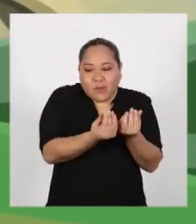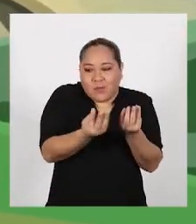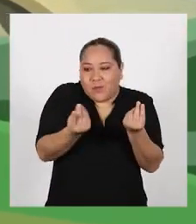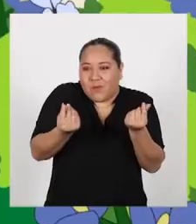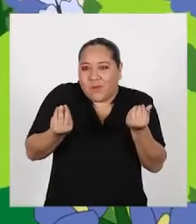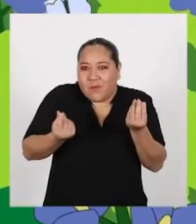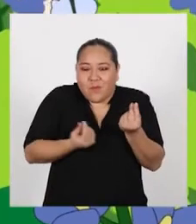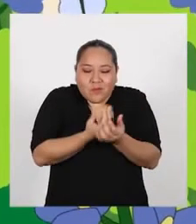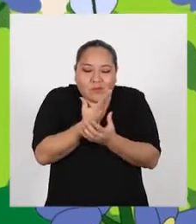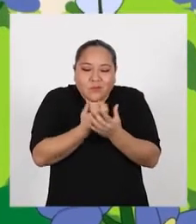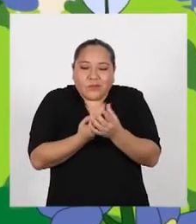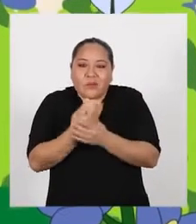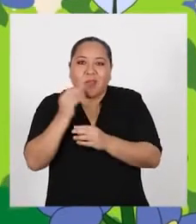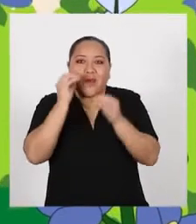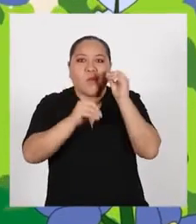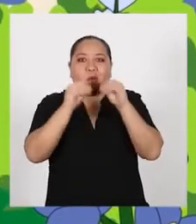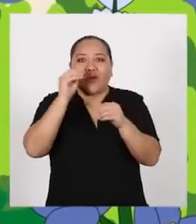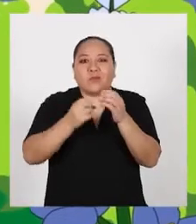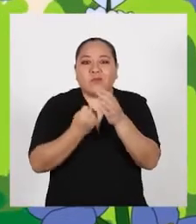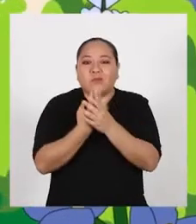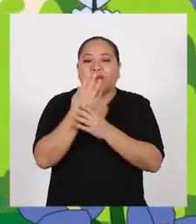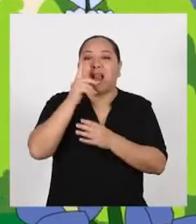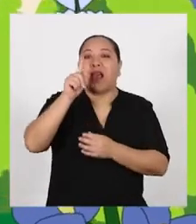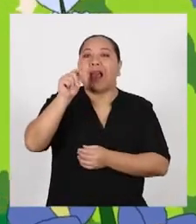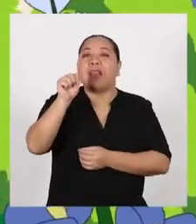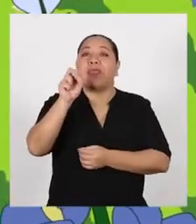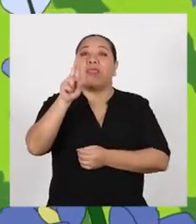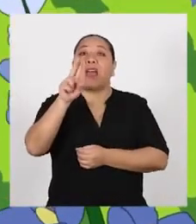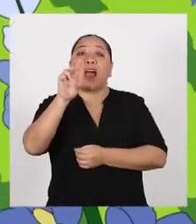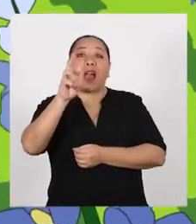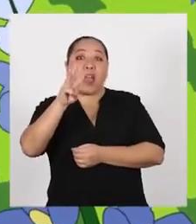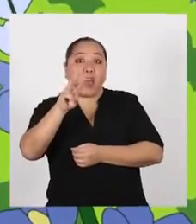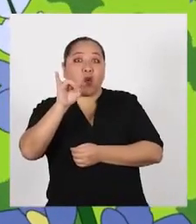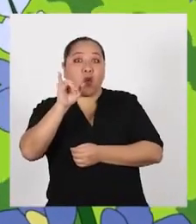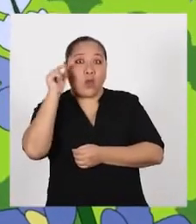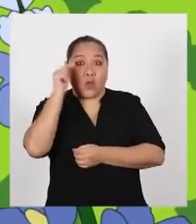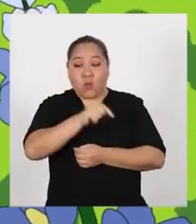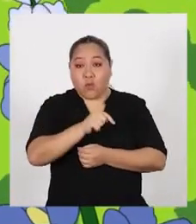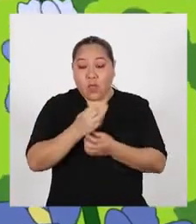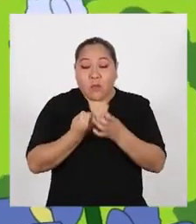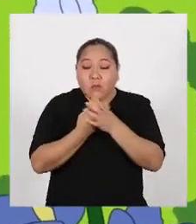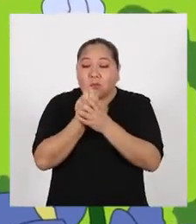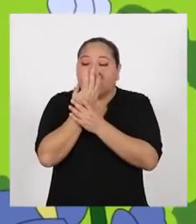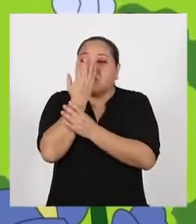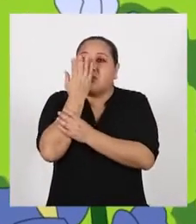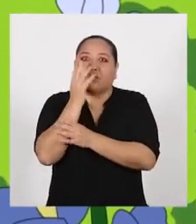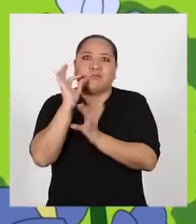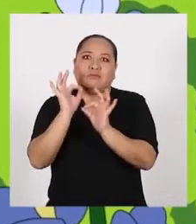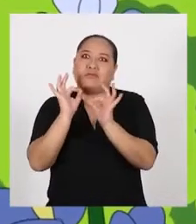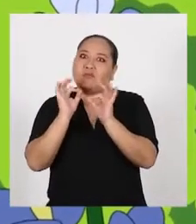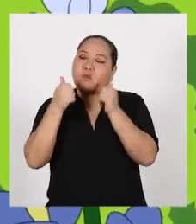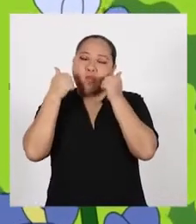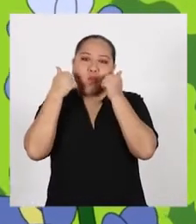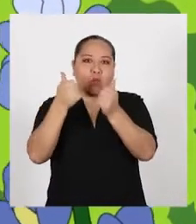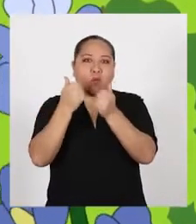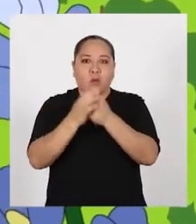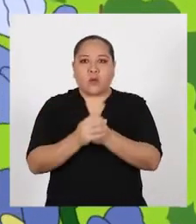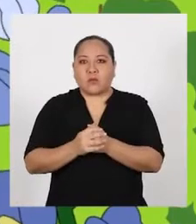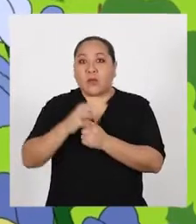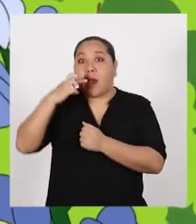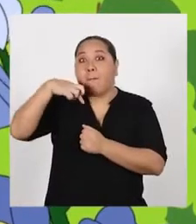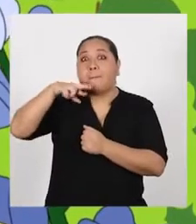verde Donde puede sembrar tarwi Una planta con muchos nutrientes Como las